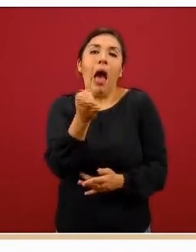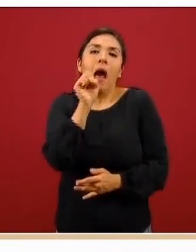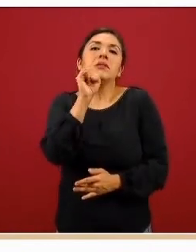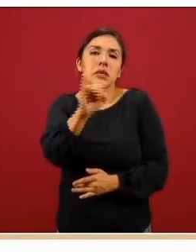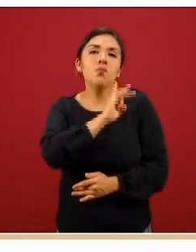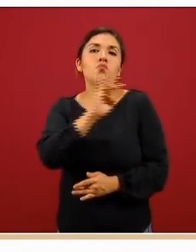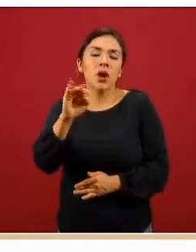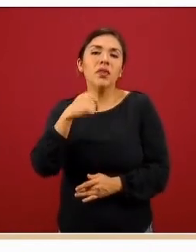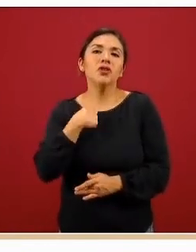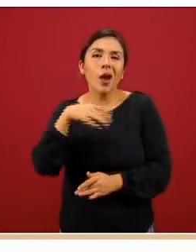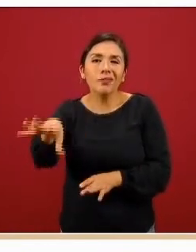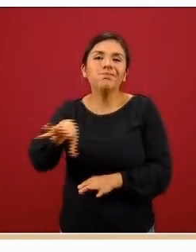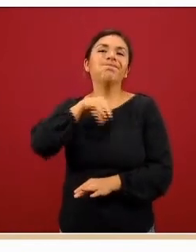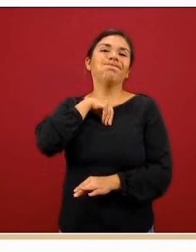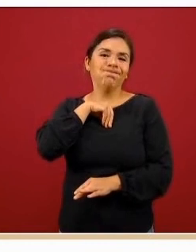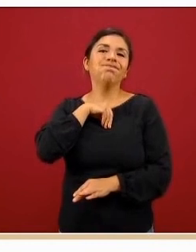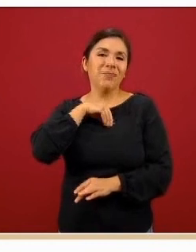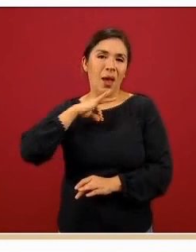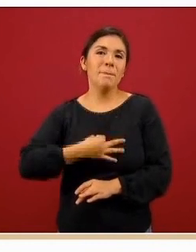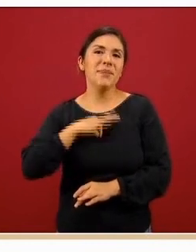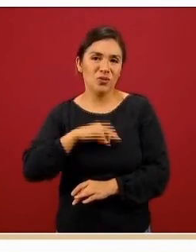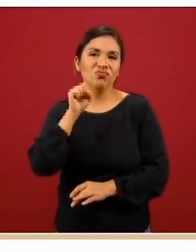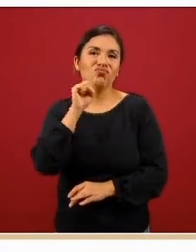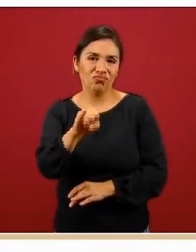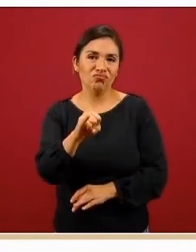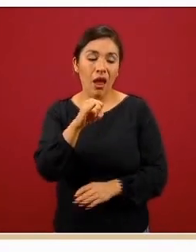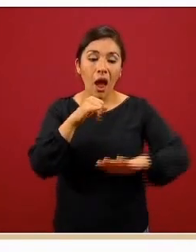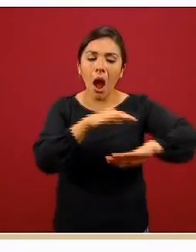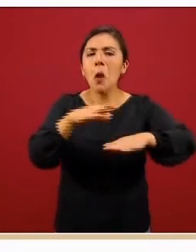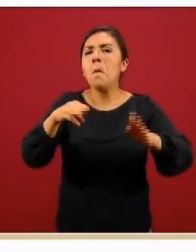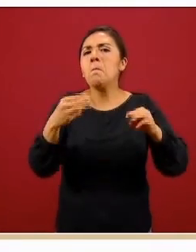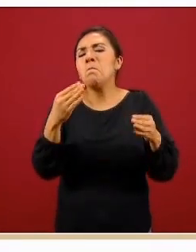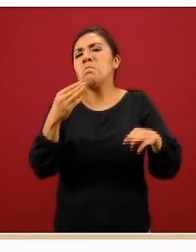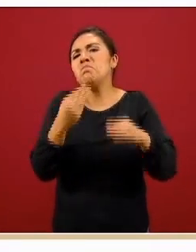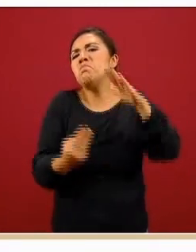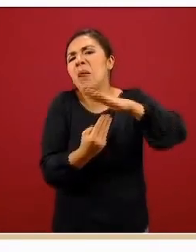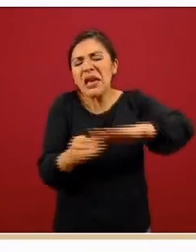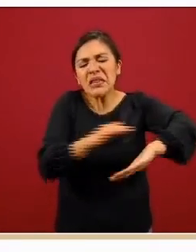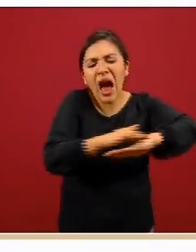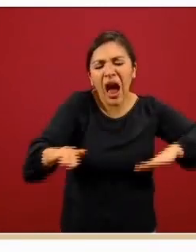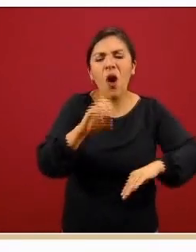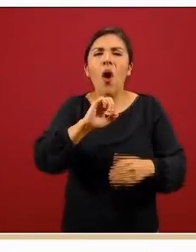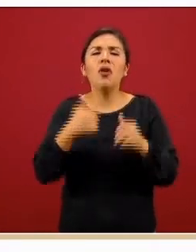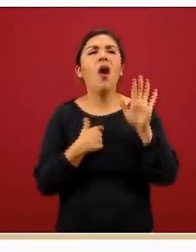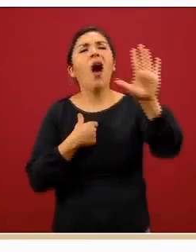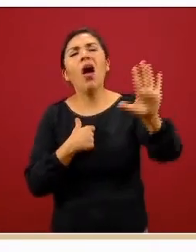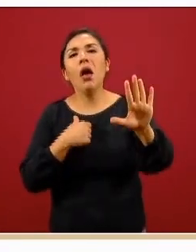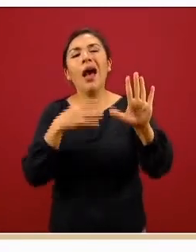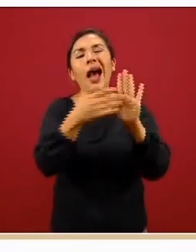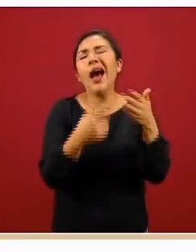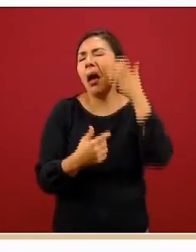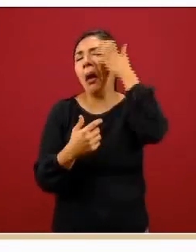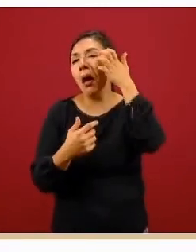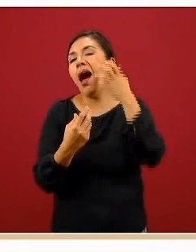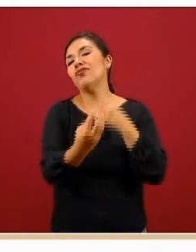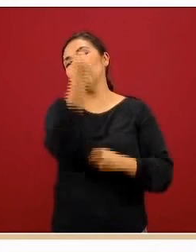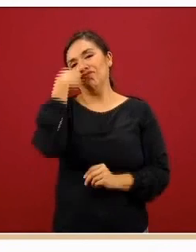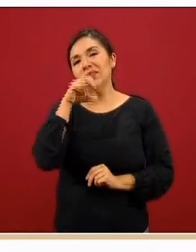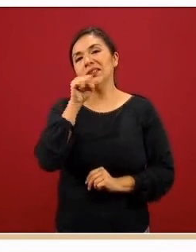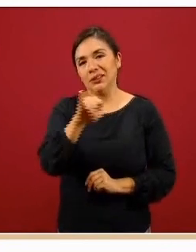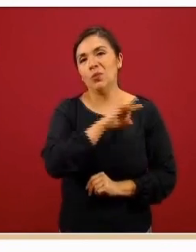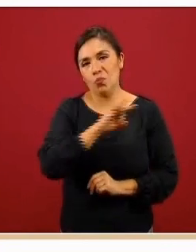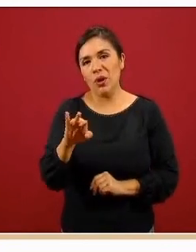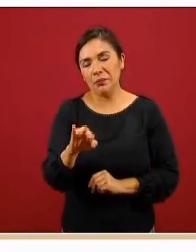puedo estar llevando potencialmente el virus de estas superficies hacia estas áreas de entrada en mi cuerpo que tan eficiente